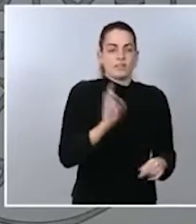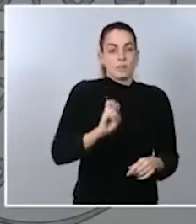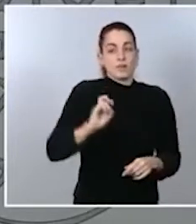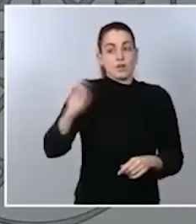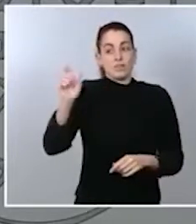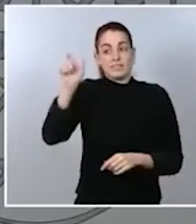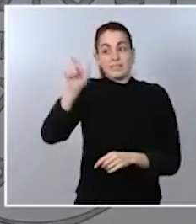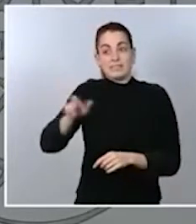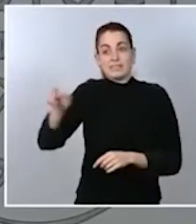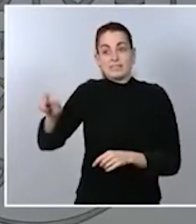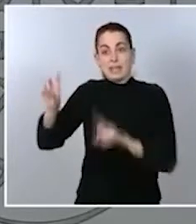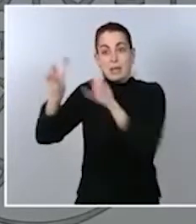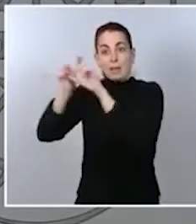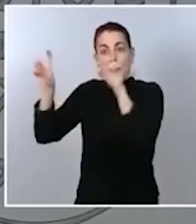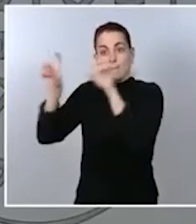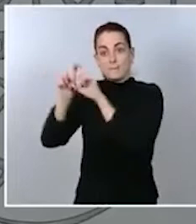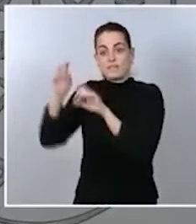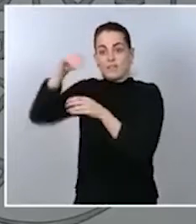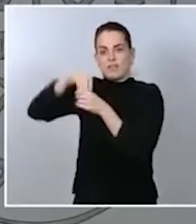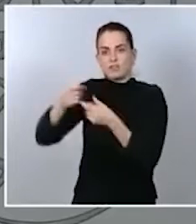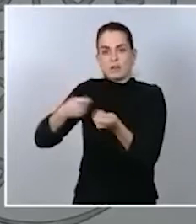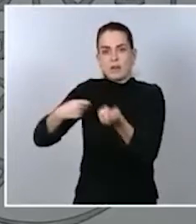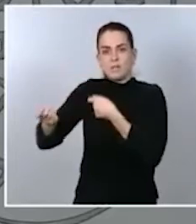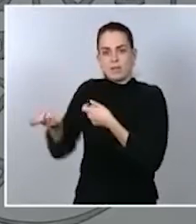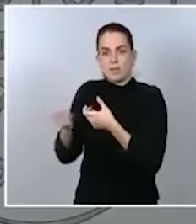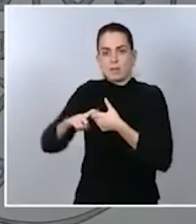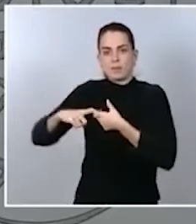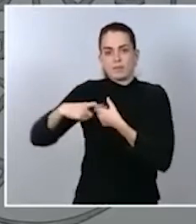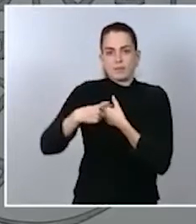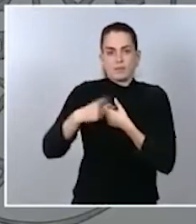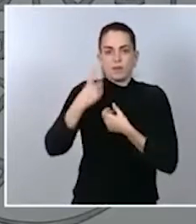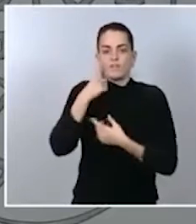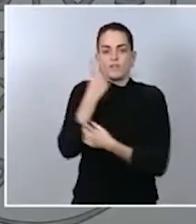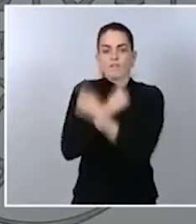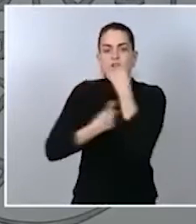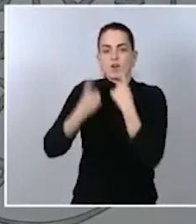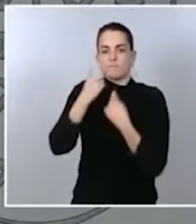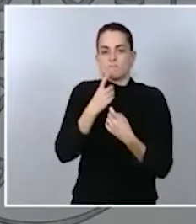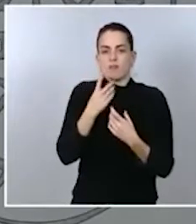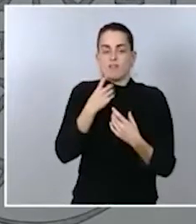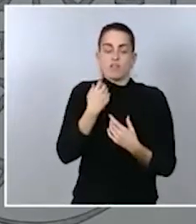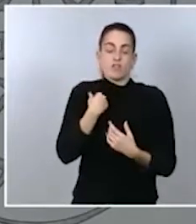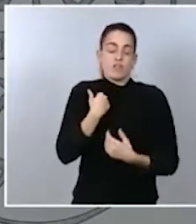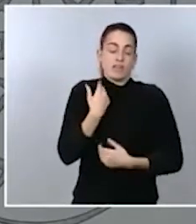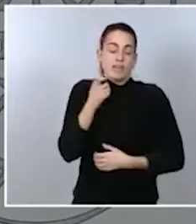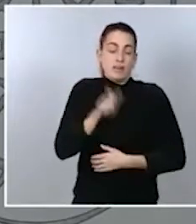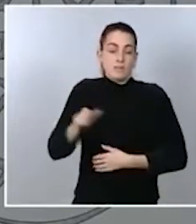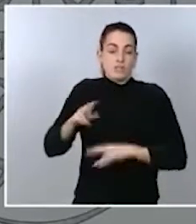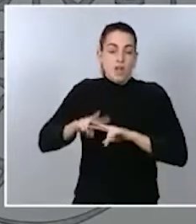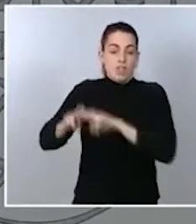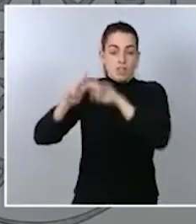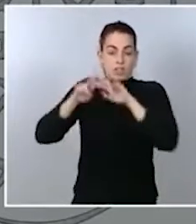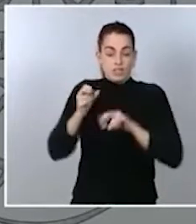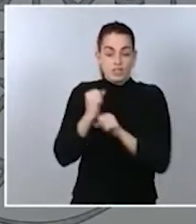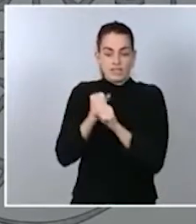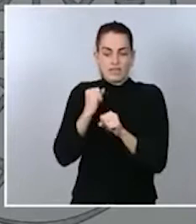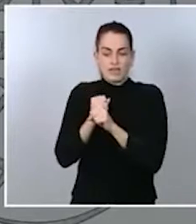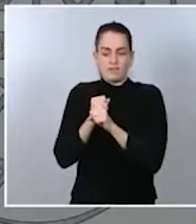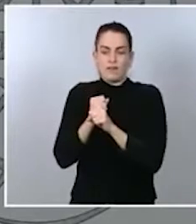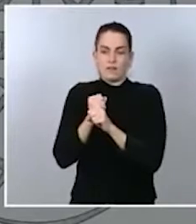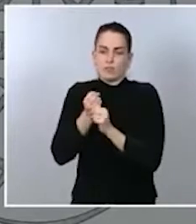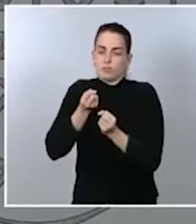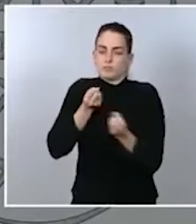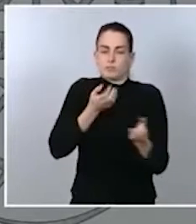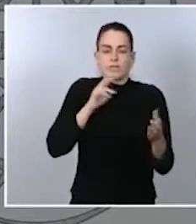y que confían en la información que ofrecen los auditores. Este reglamento detalla los mecanismos, por ejemplo,